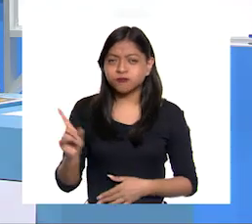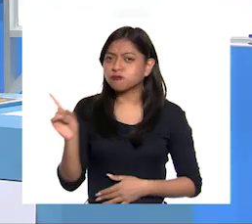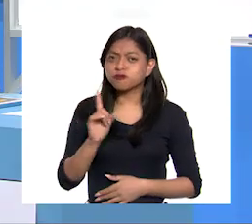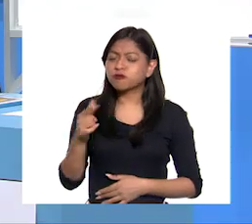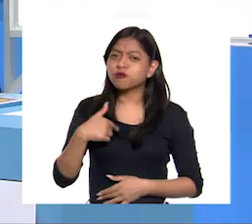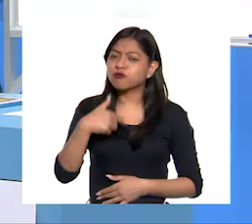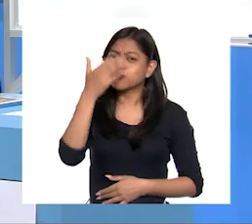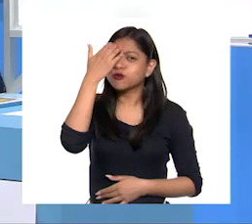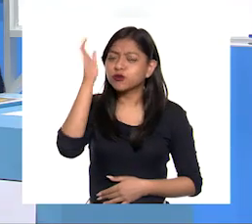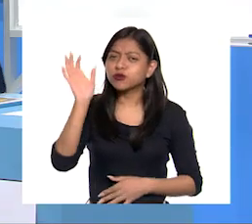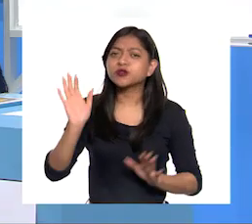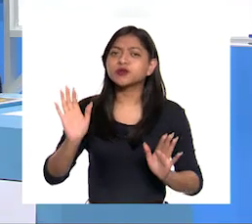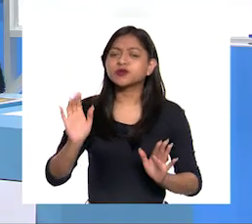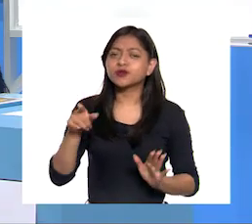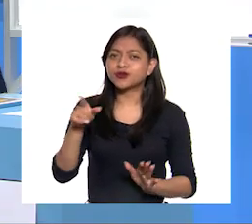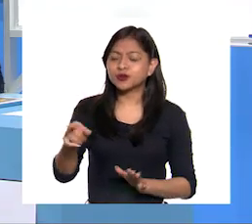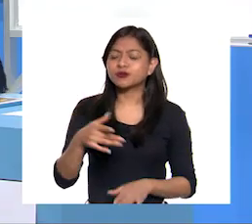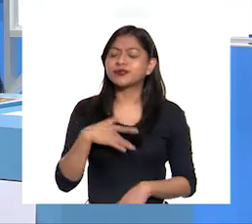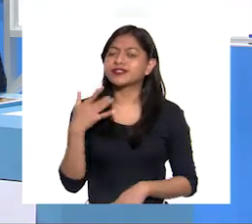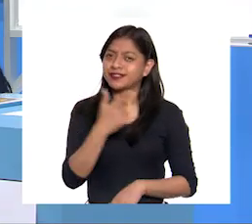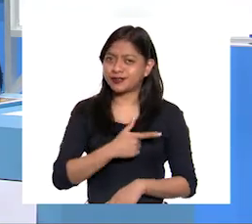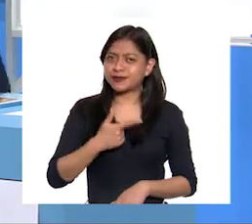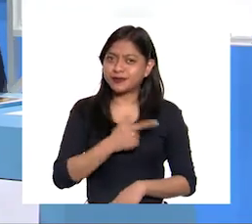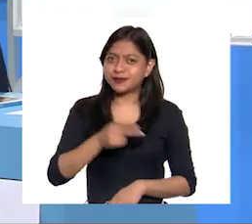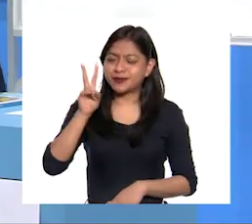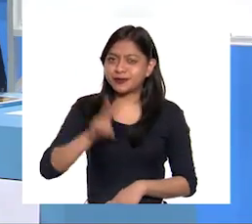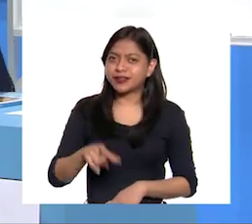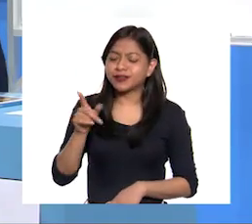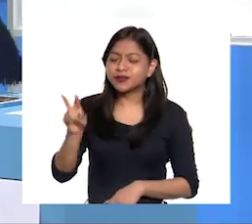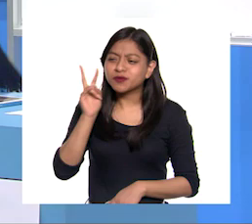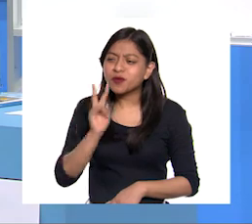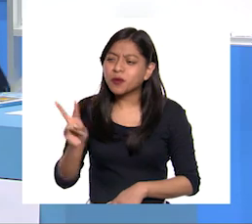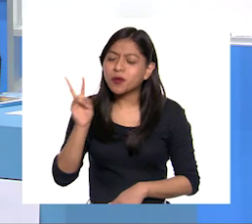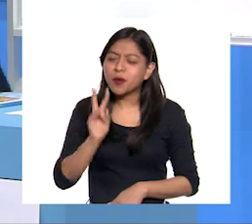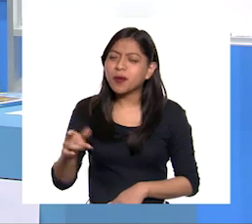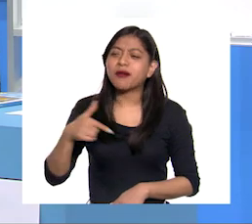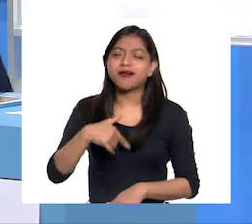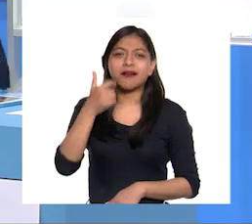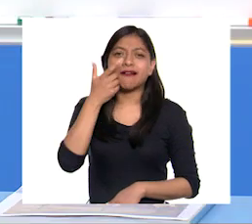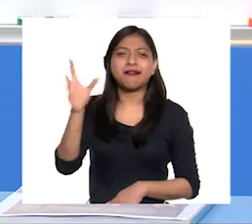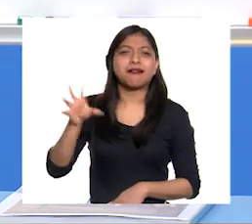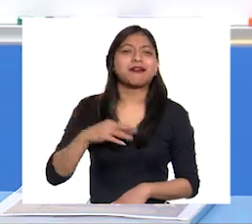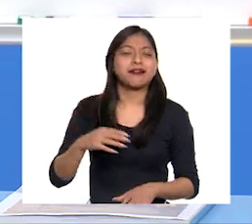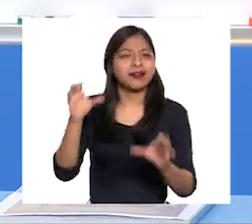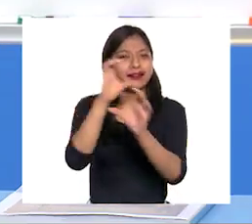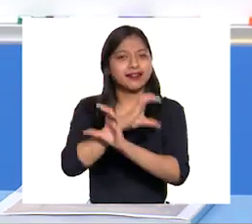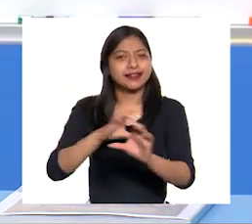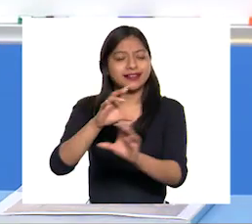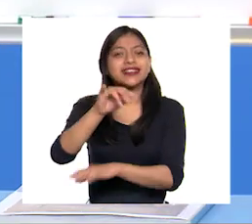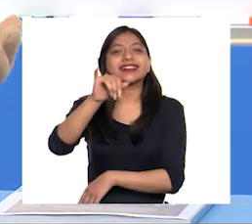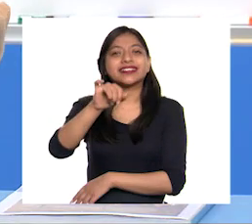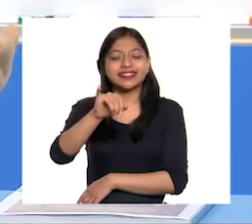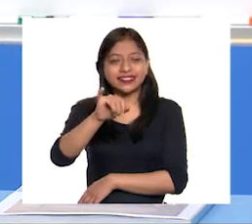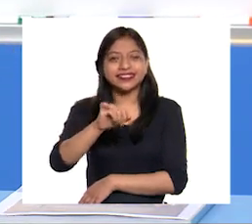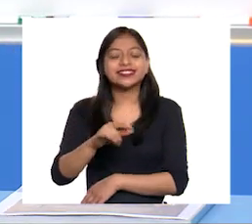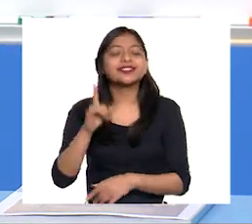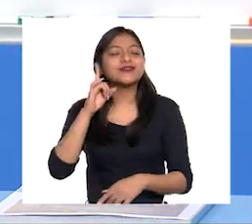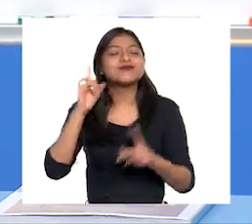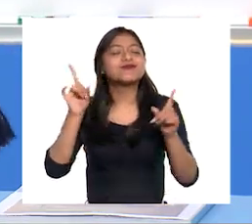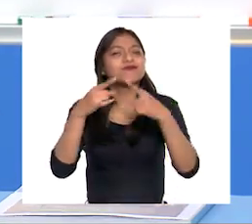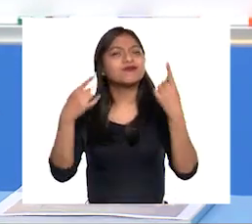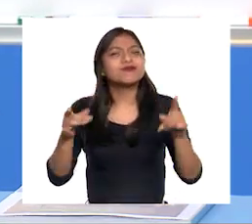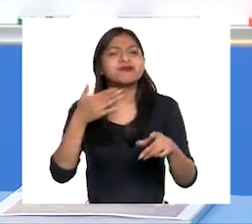la conozco, pero Creo que te gusta mucho porque contagias con tu ritmo, Alex Sí, jajaja Tiene muy buen ritmo